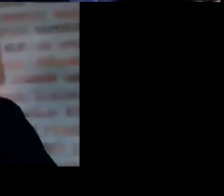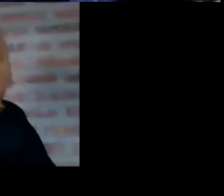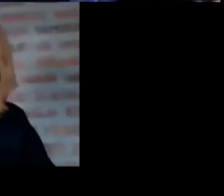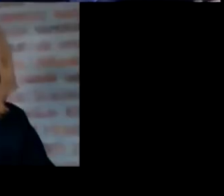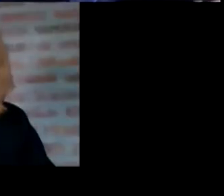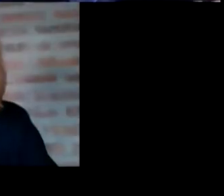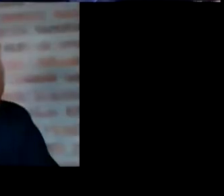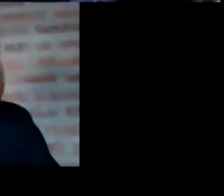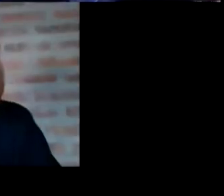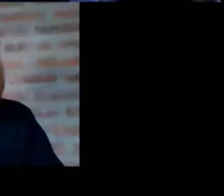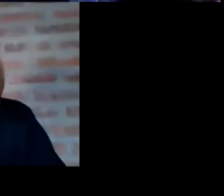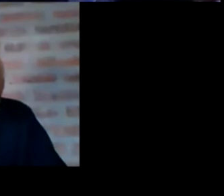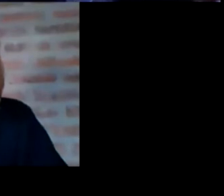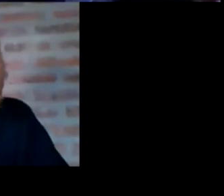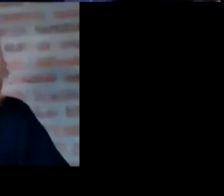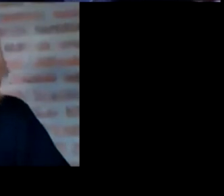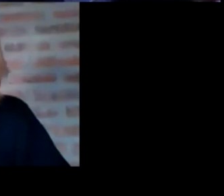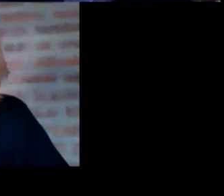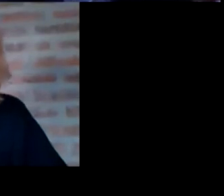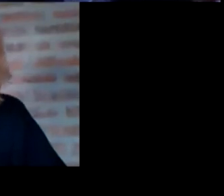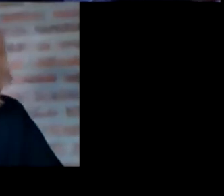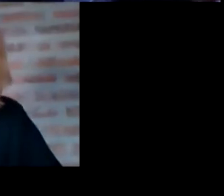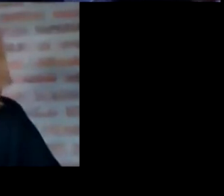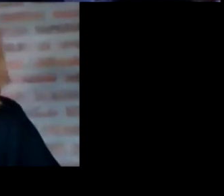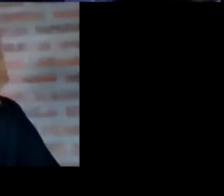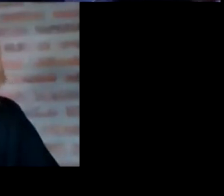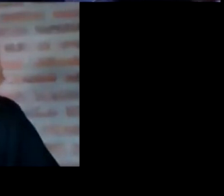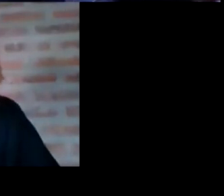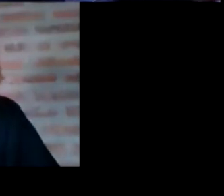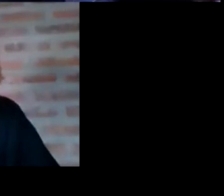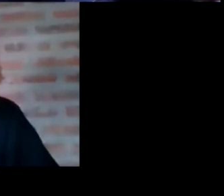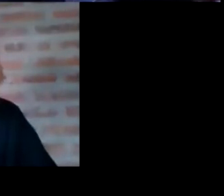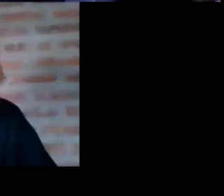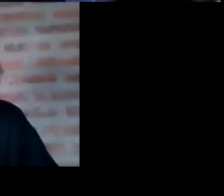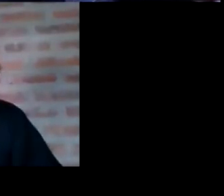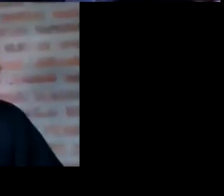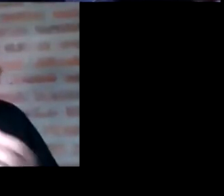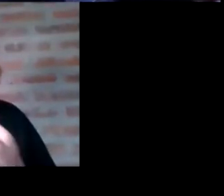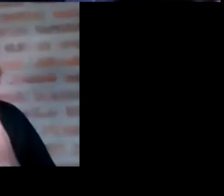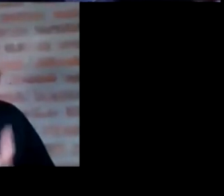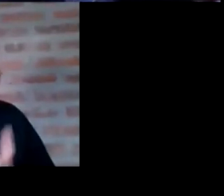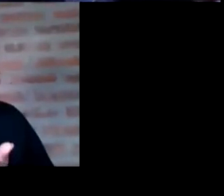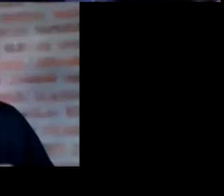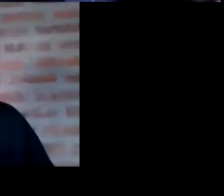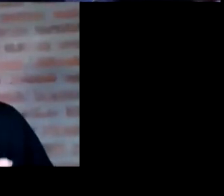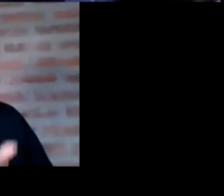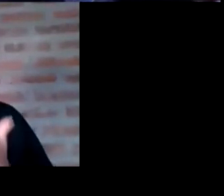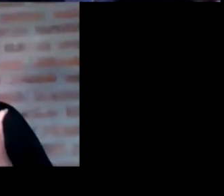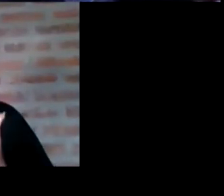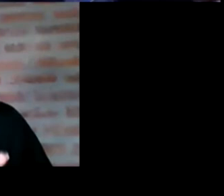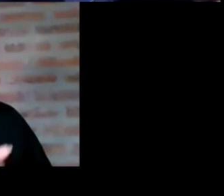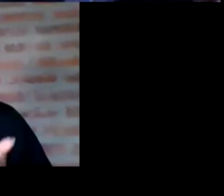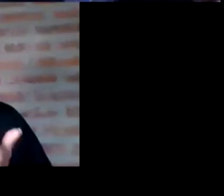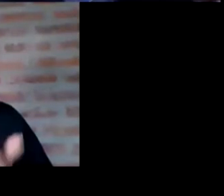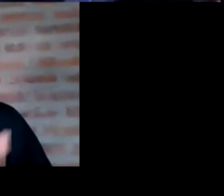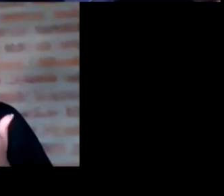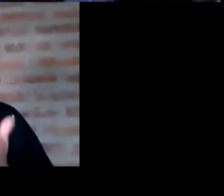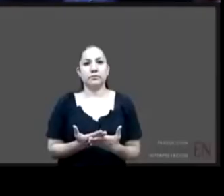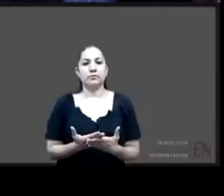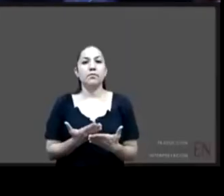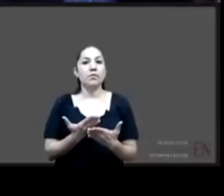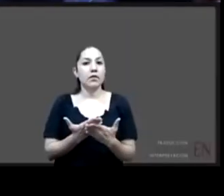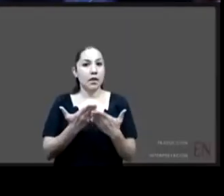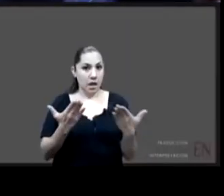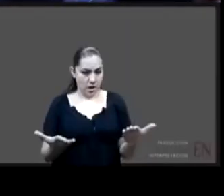la pregunta en el sentido que me permite aclarar estamos haciendo un enorme esfuerzo para visibilizar el acogimiento familiar en